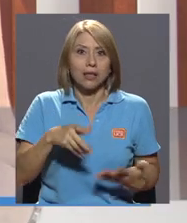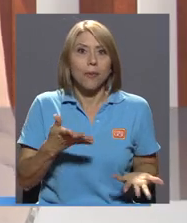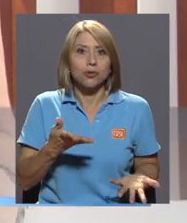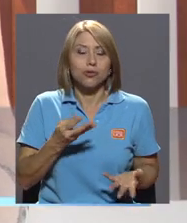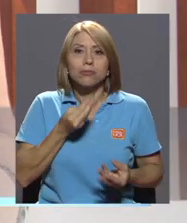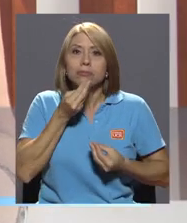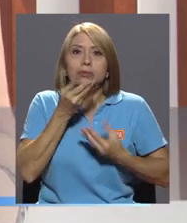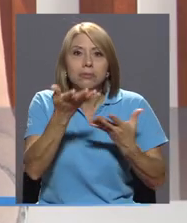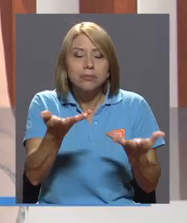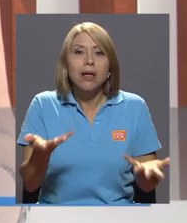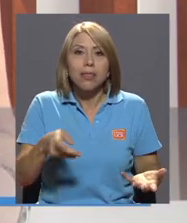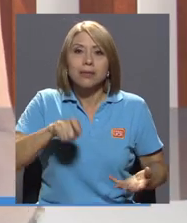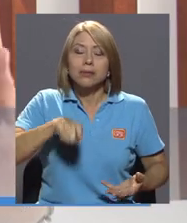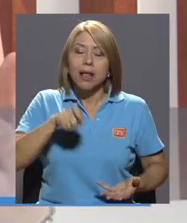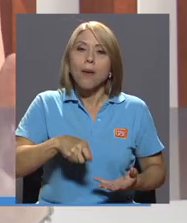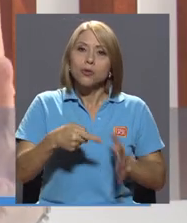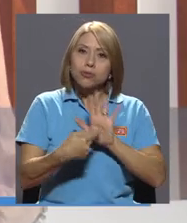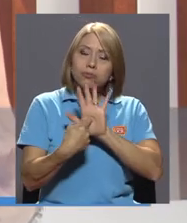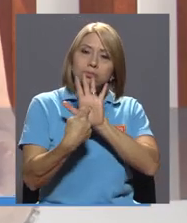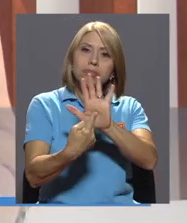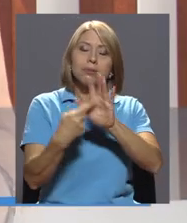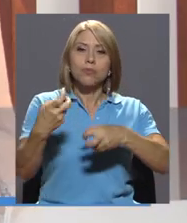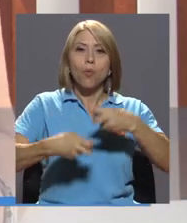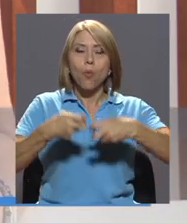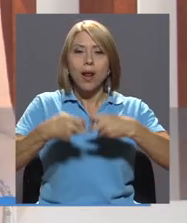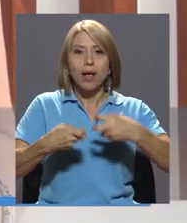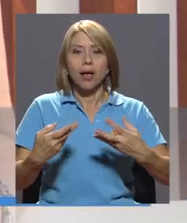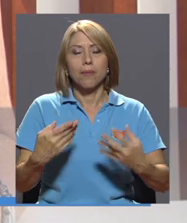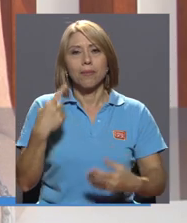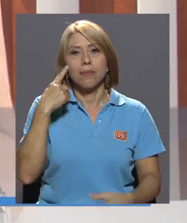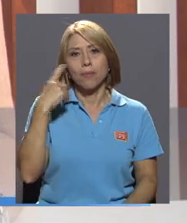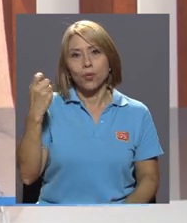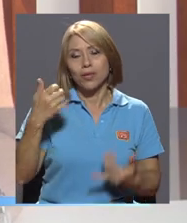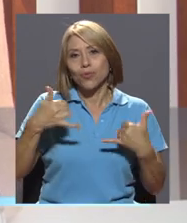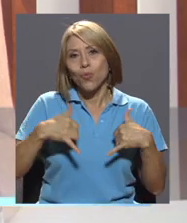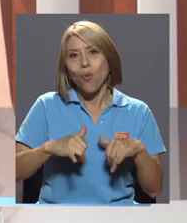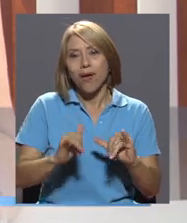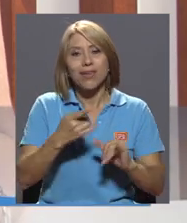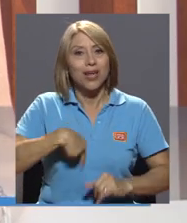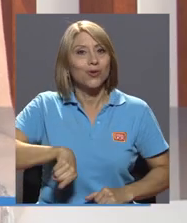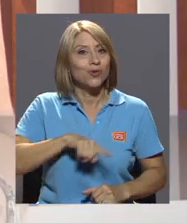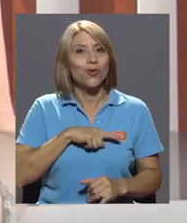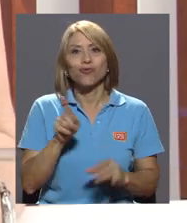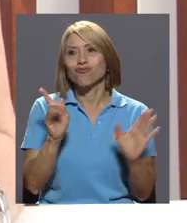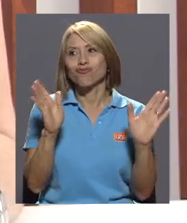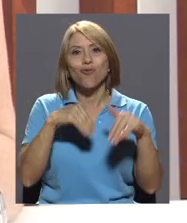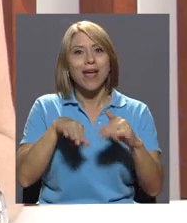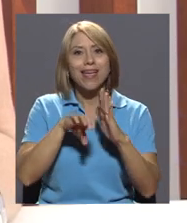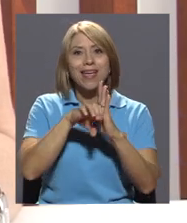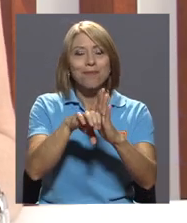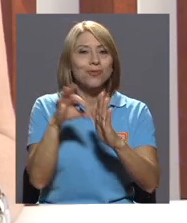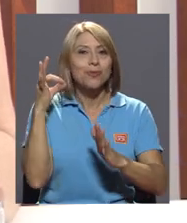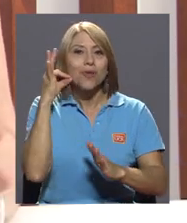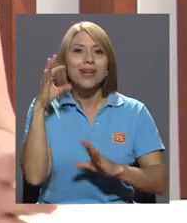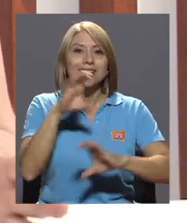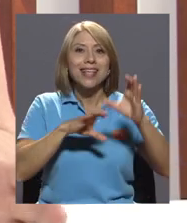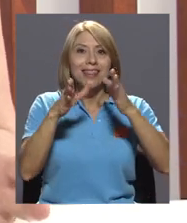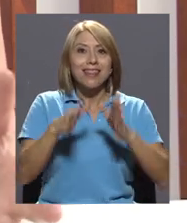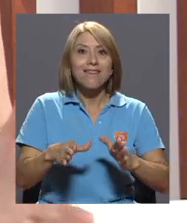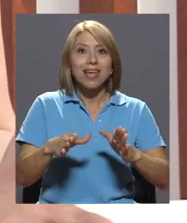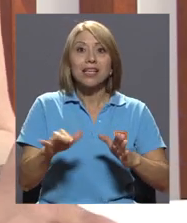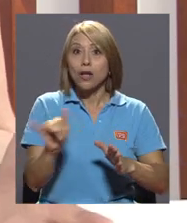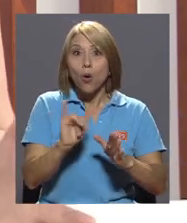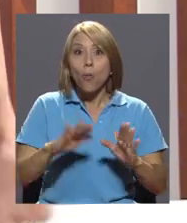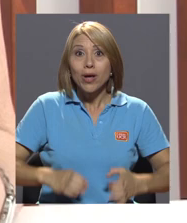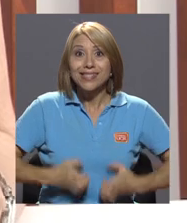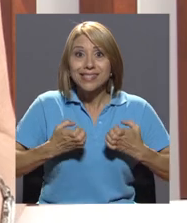necesitamos que se visibilice ese problema porque todavía no tenemos tantos ejemplos de mujeres científicas como existen